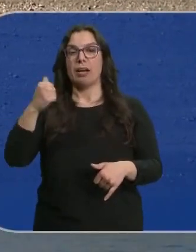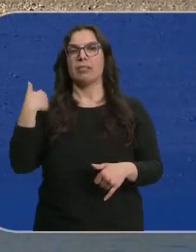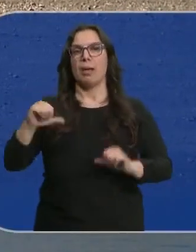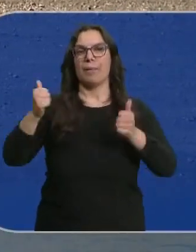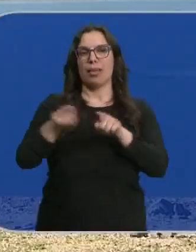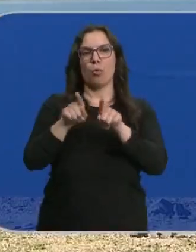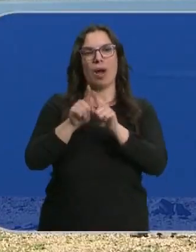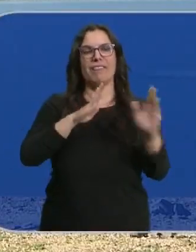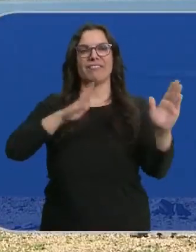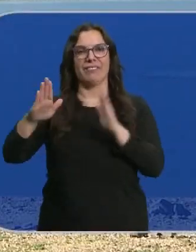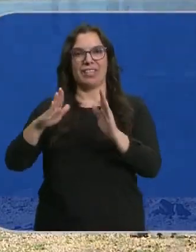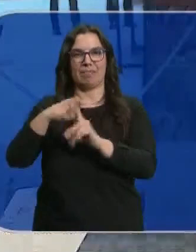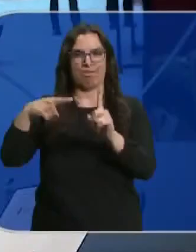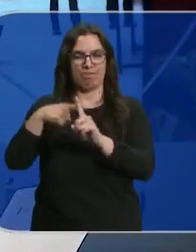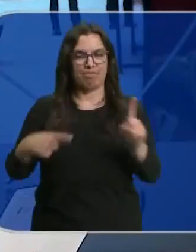alerta.